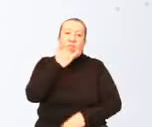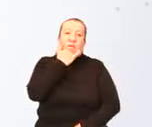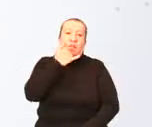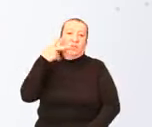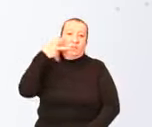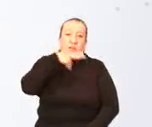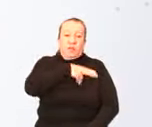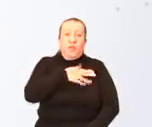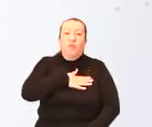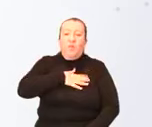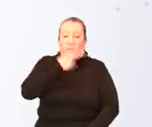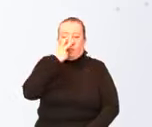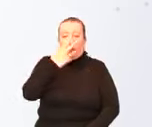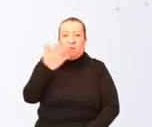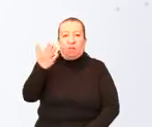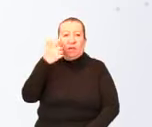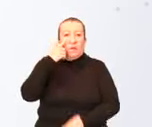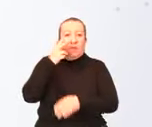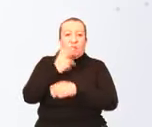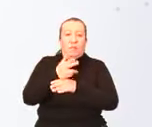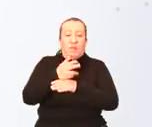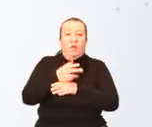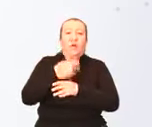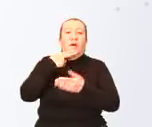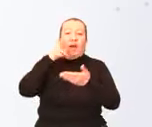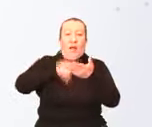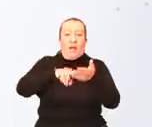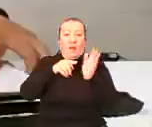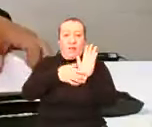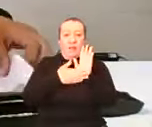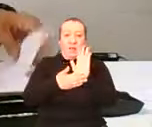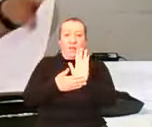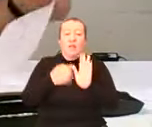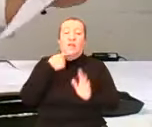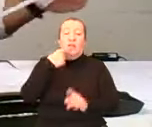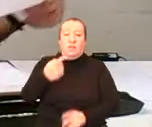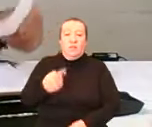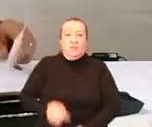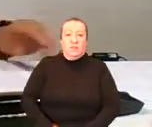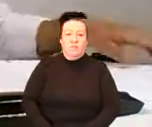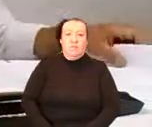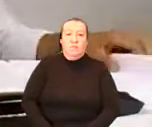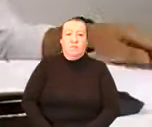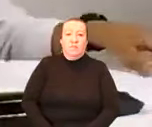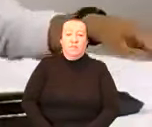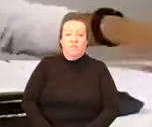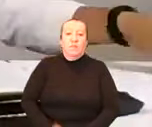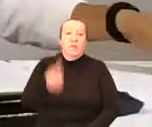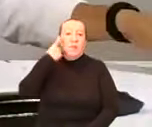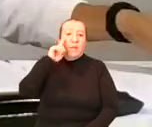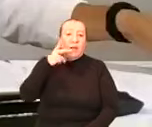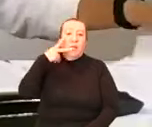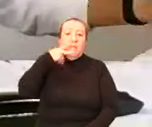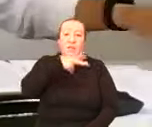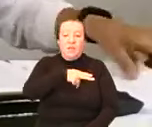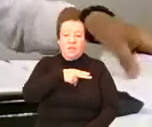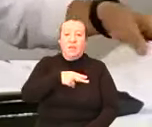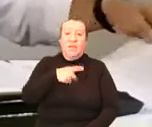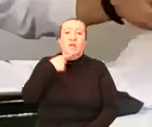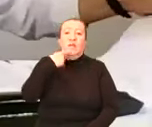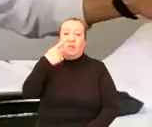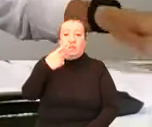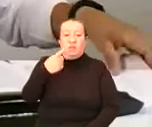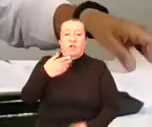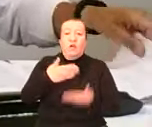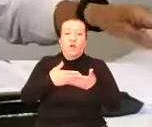Pongamos por favor, la carta. Imagínense cómo queda el país teniendo que pedir cartas para desmentir las cosas que dice